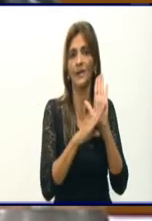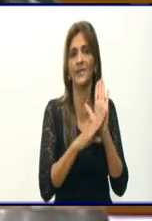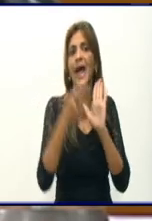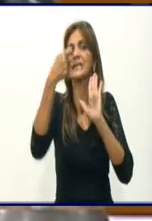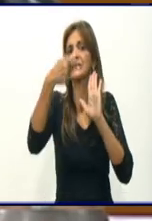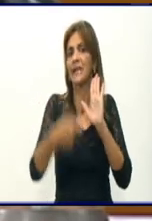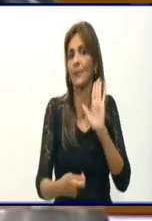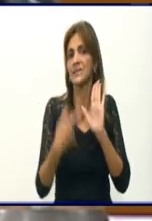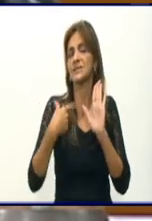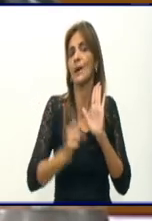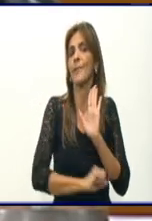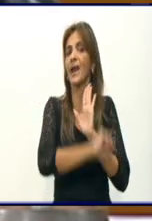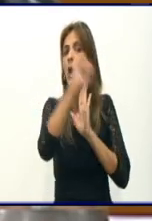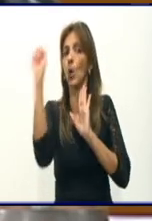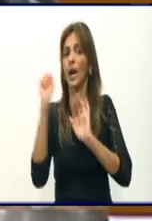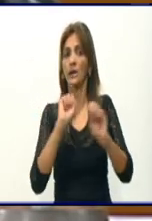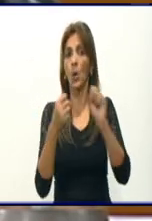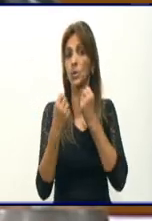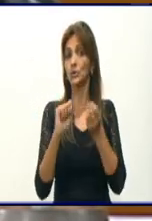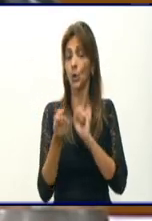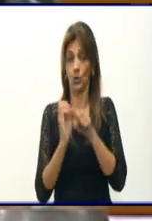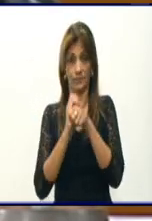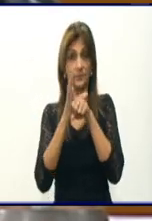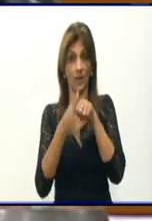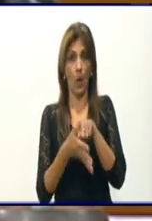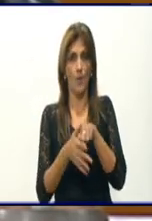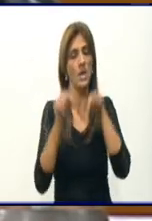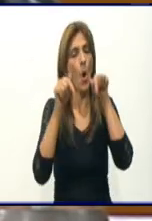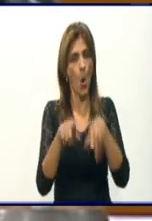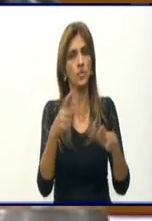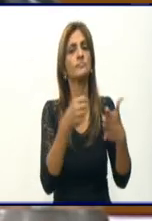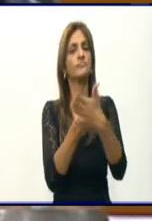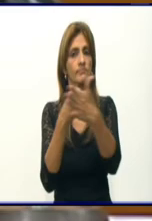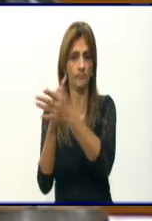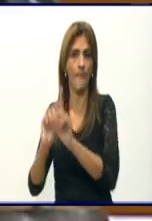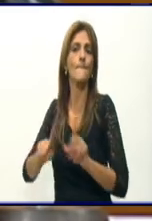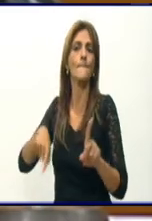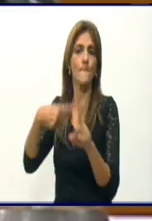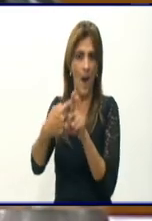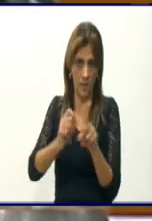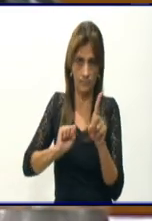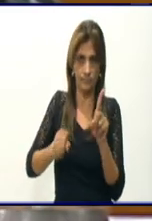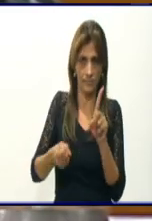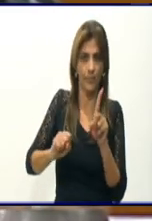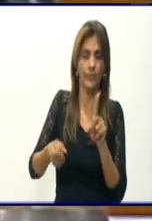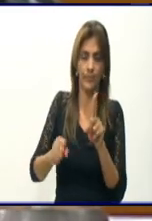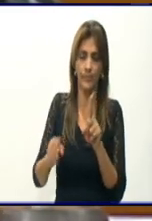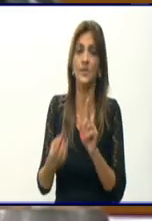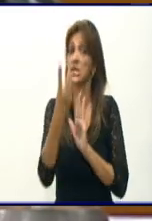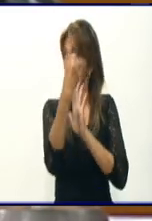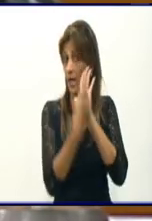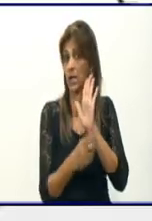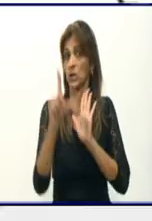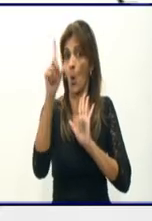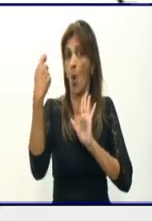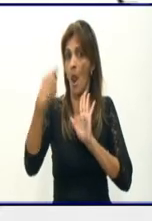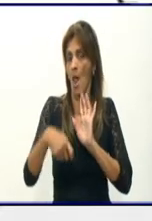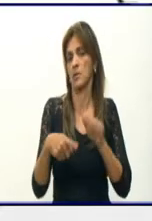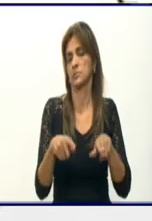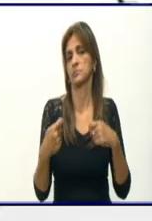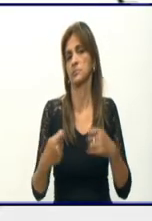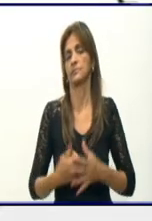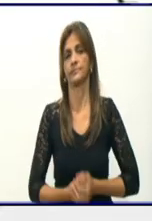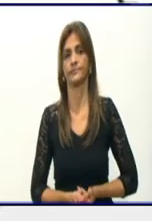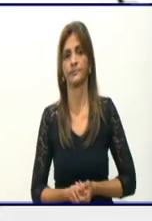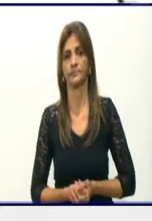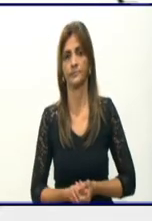lograr el control de la epidemia, hoy lleva una exigencia sanitaria y lleva, bueno, la aplicación del decreto ley. Doctora, agradecerle